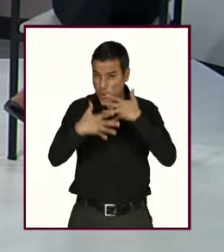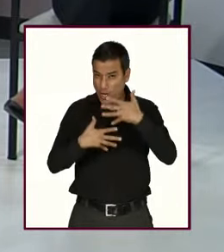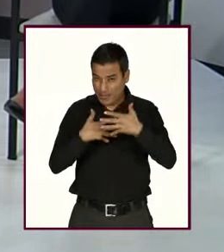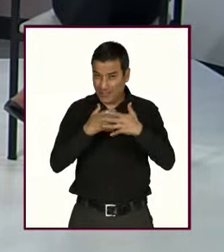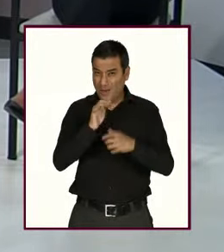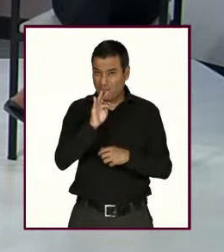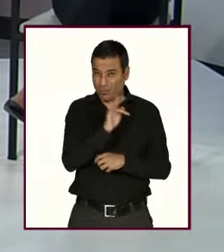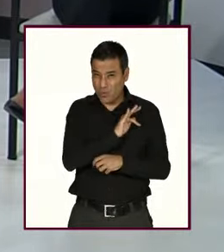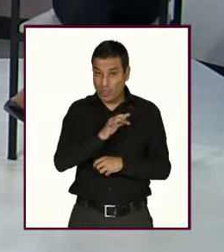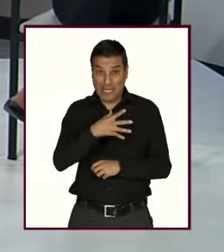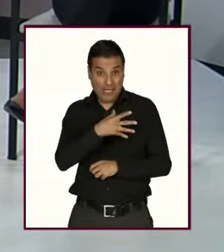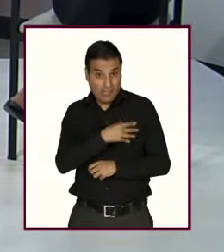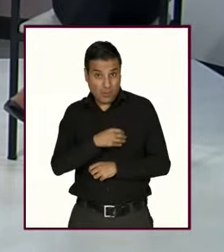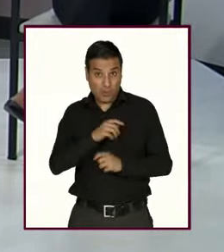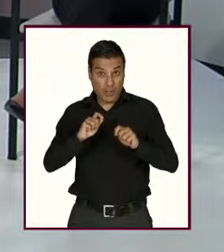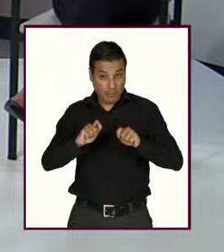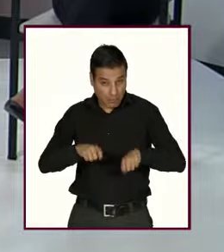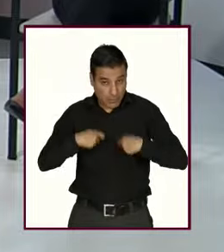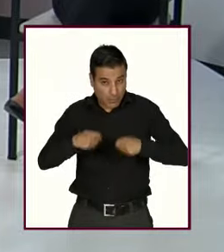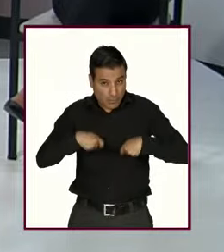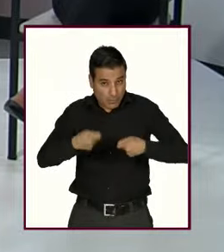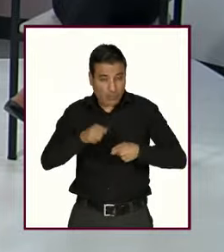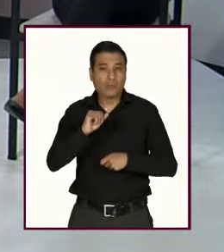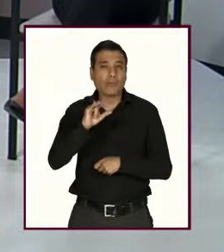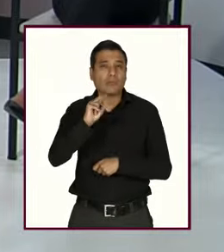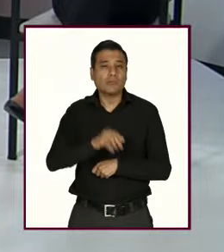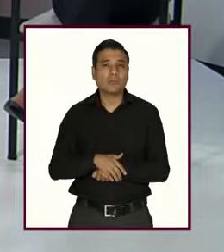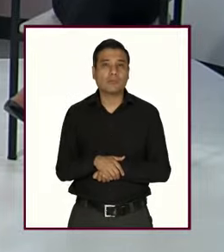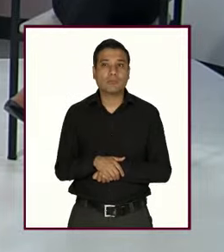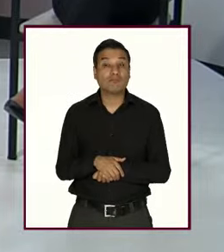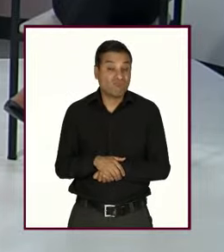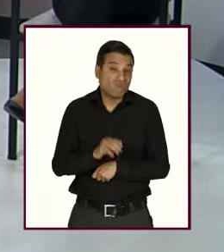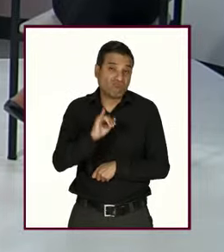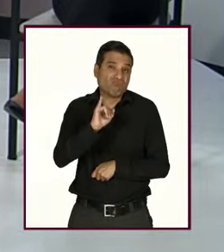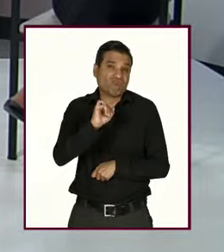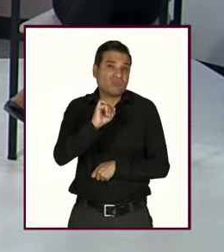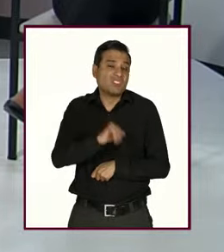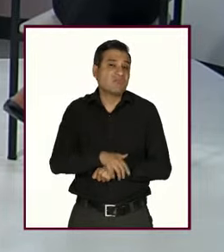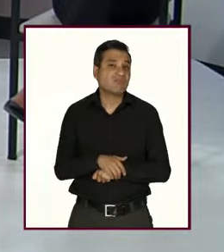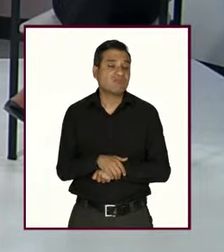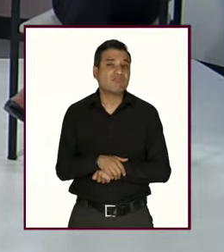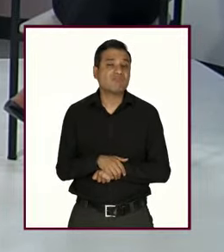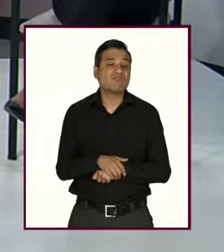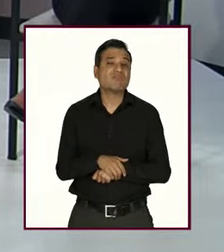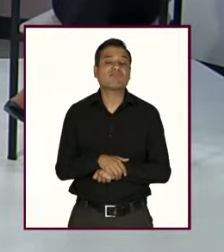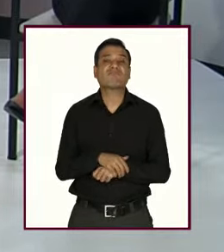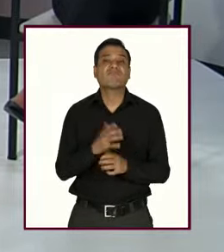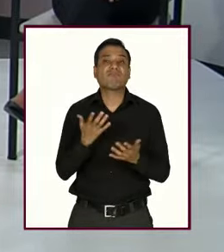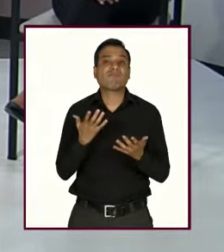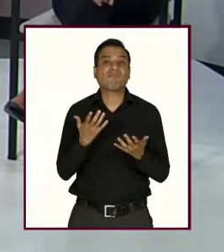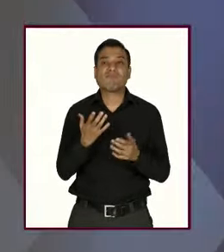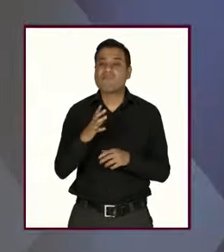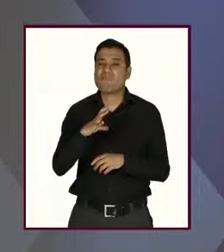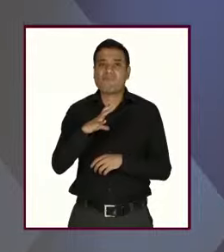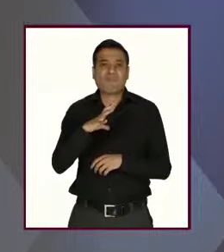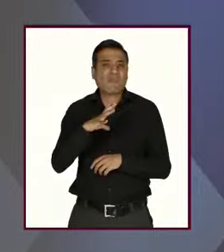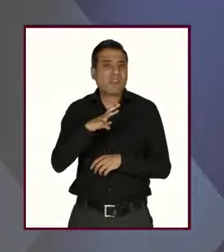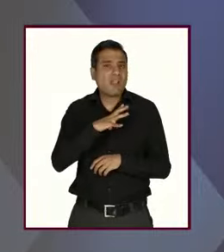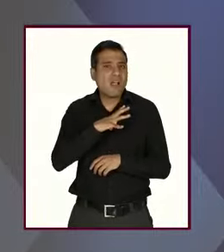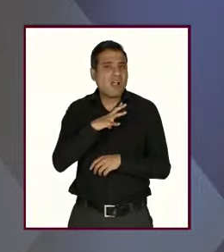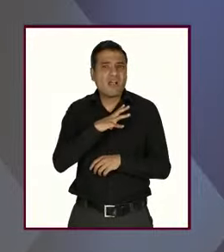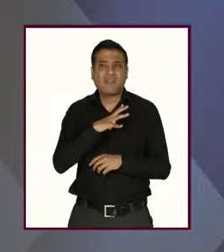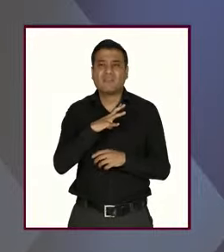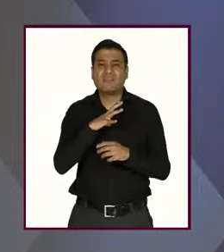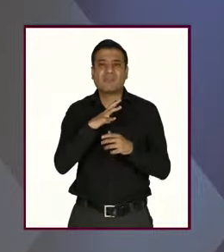¿Qué opinión tienen al respecto? Pues es correcto creo que volviendo al tema tenemos muchas violencias que están